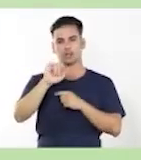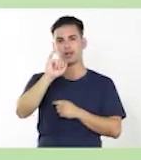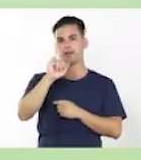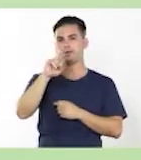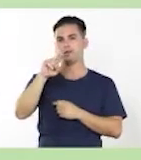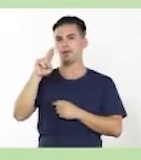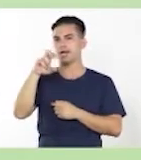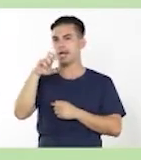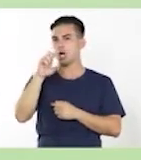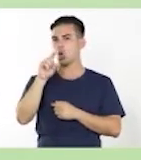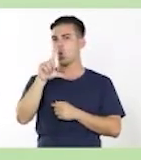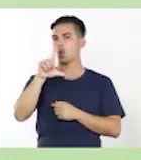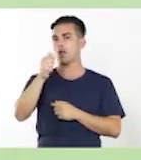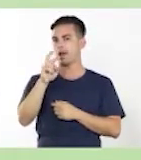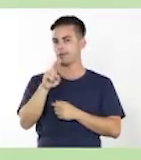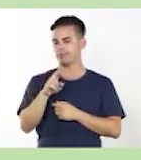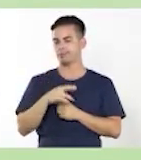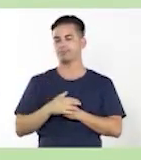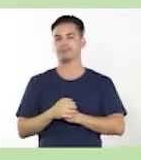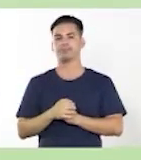y una irregular.